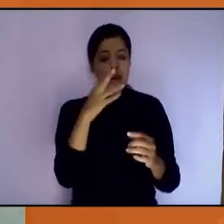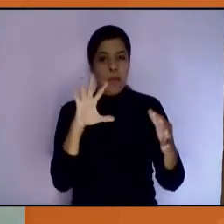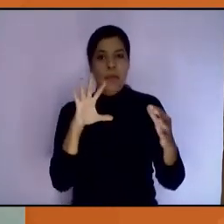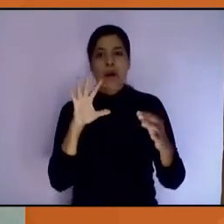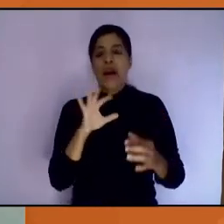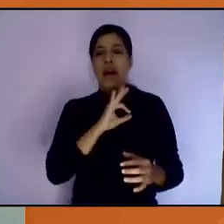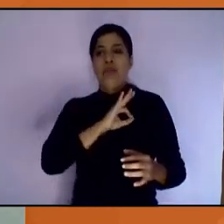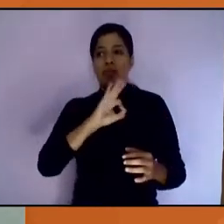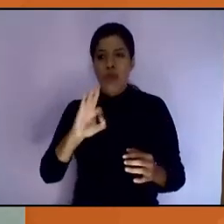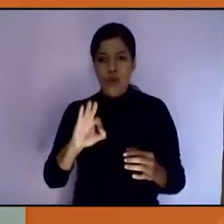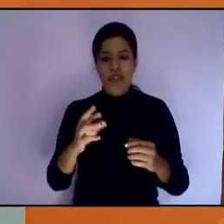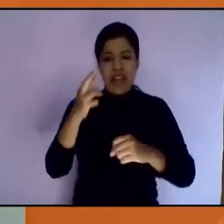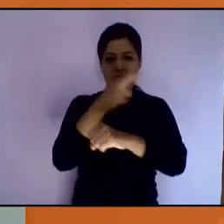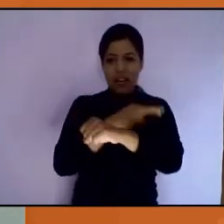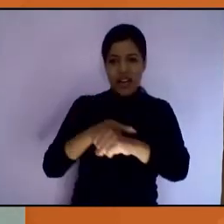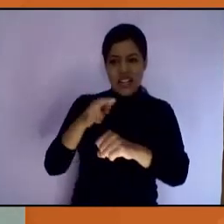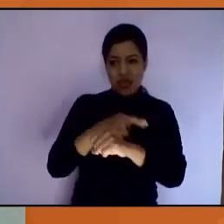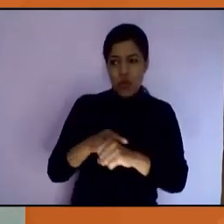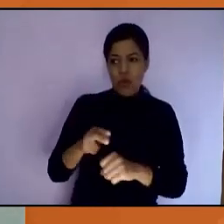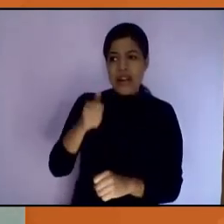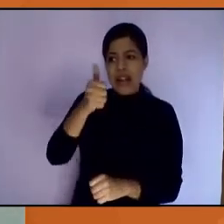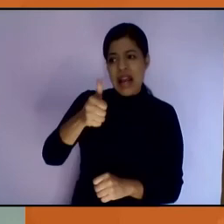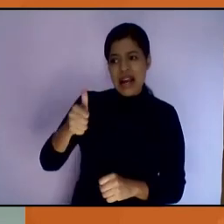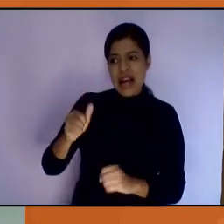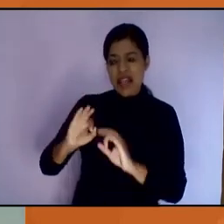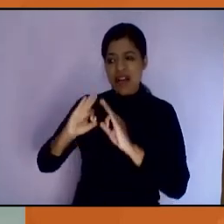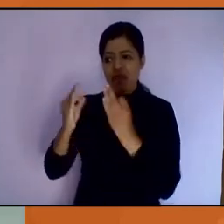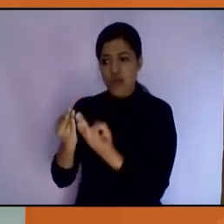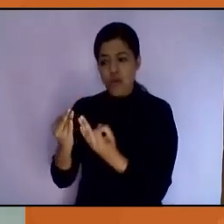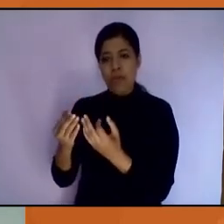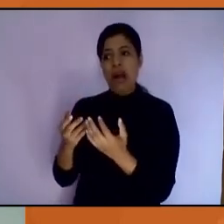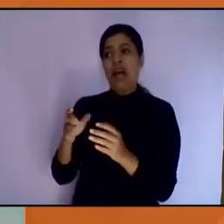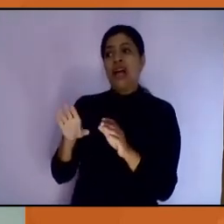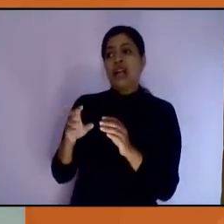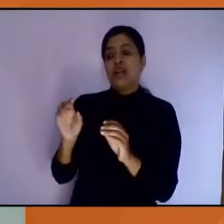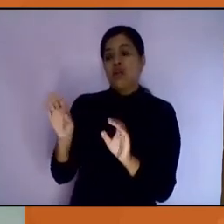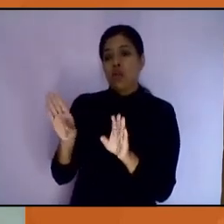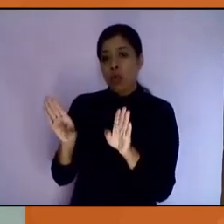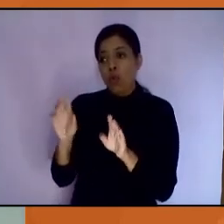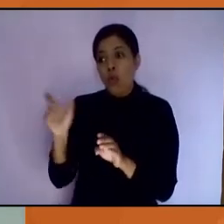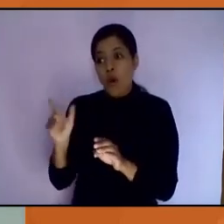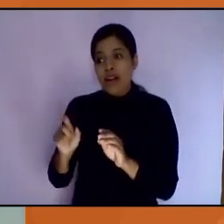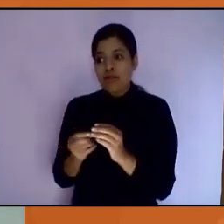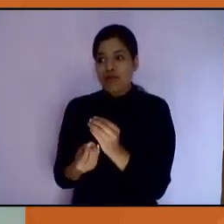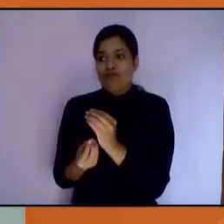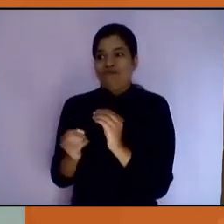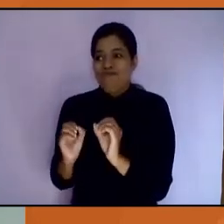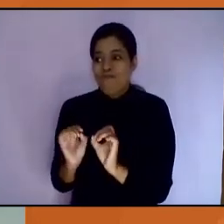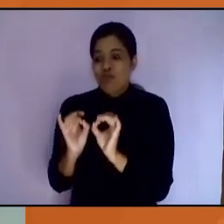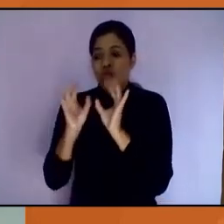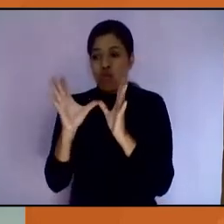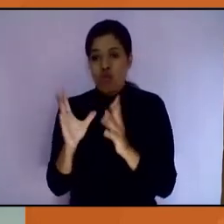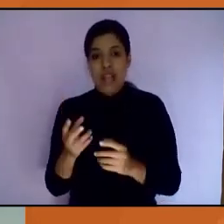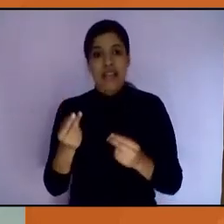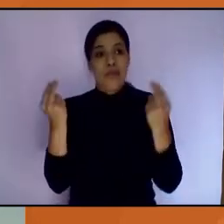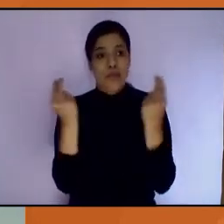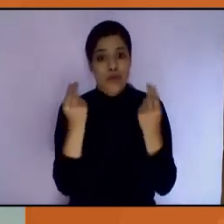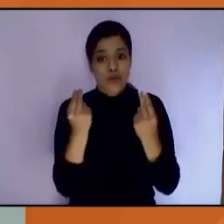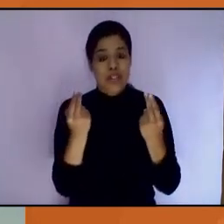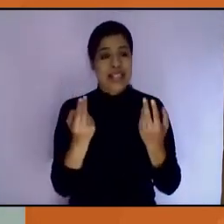numerosas formas que la origina. Es necesario, entonces, seguir construyendo medidas